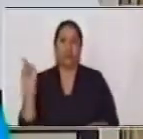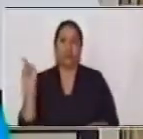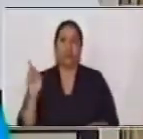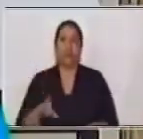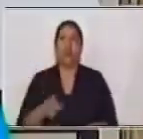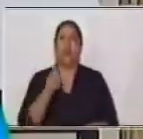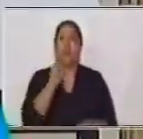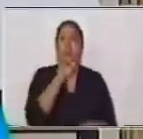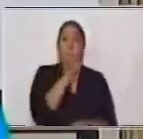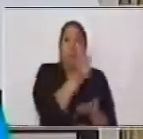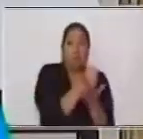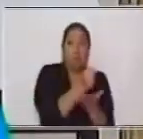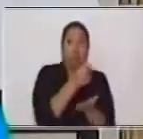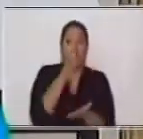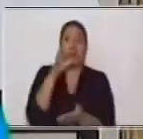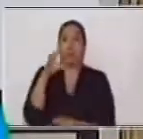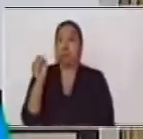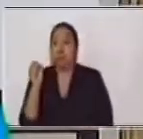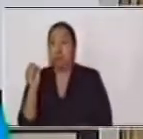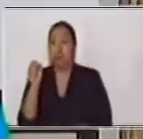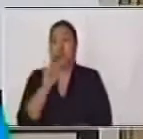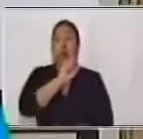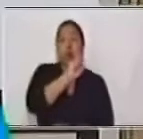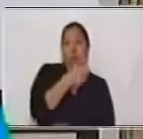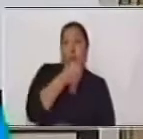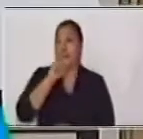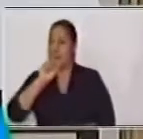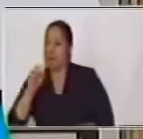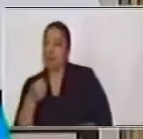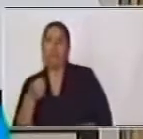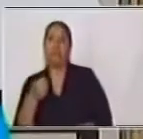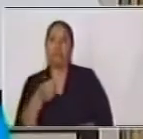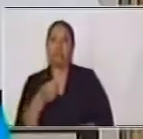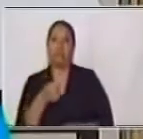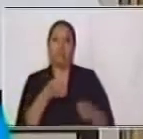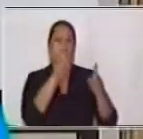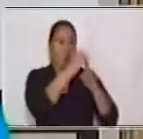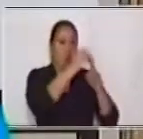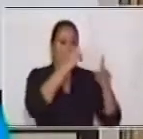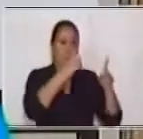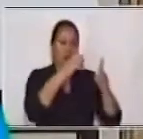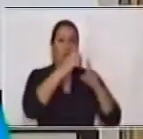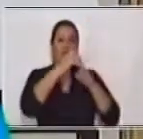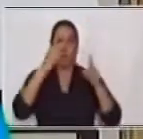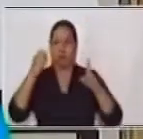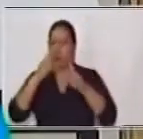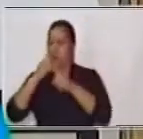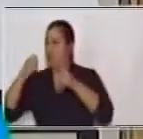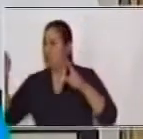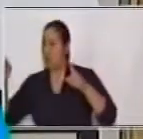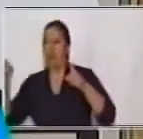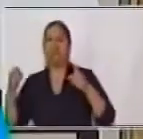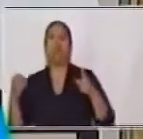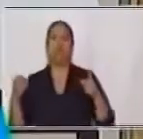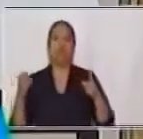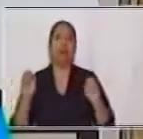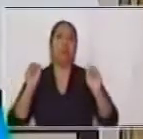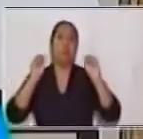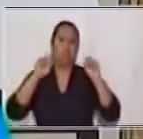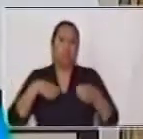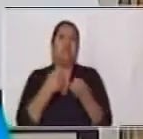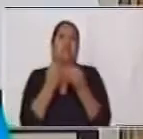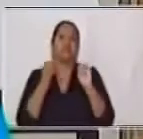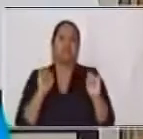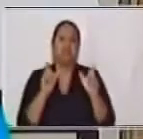haciendo con comas. Y todas las oraciones son independientes, el signo de